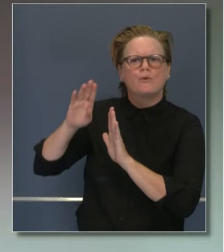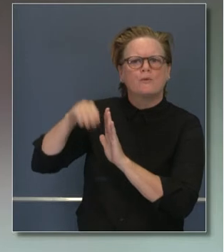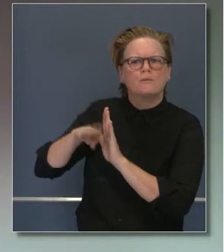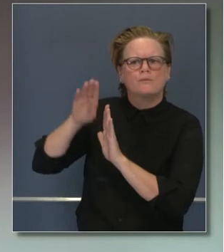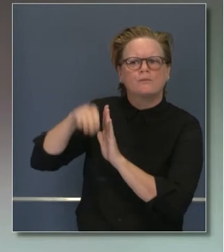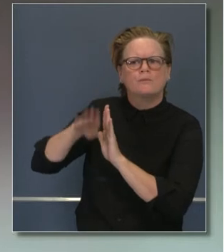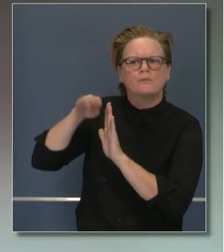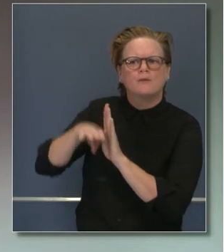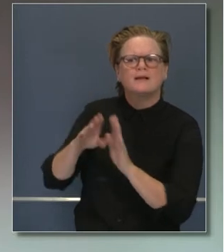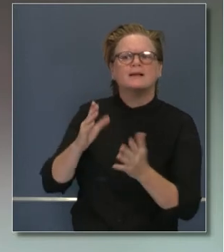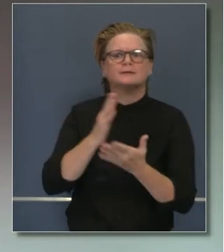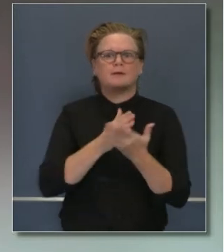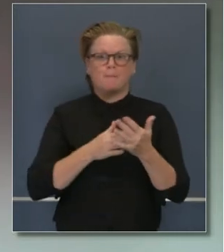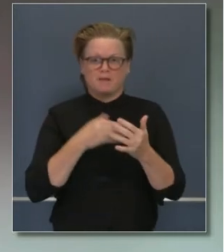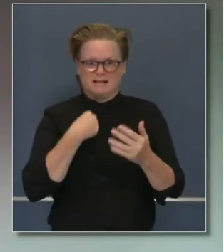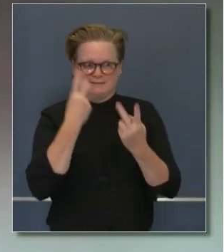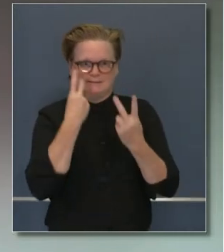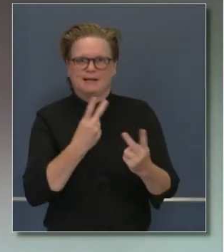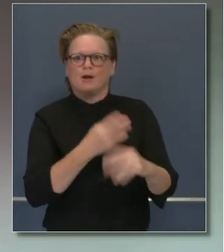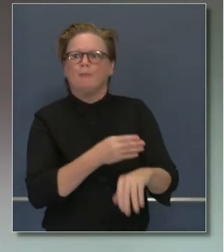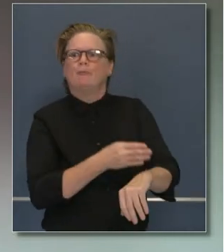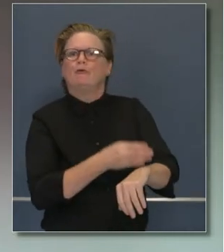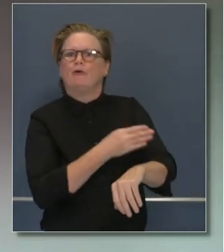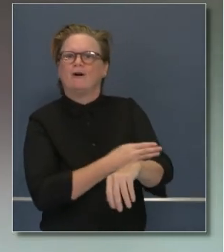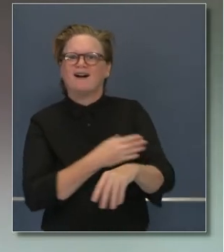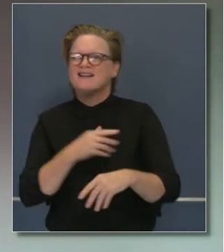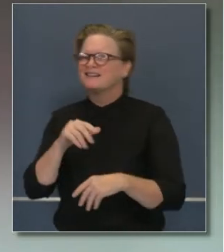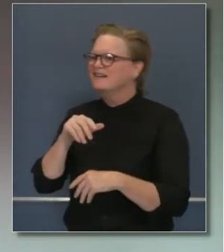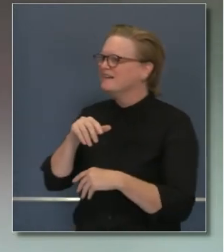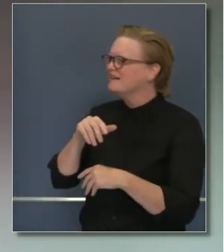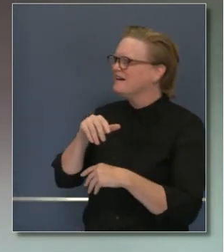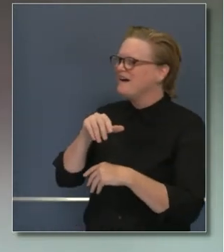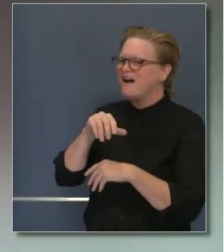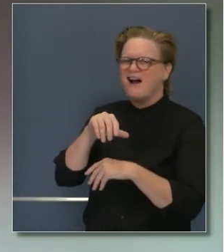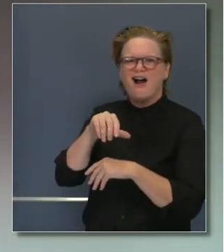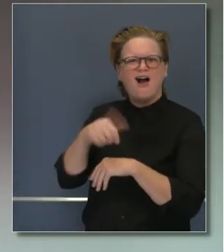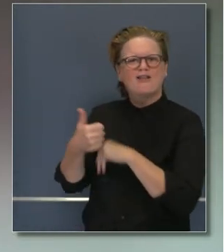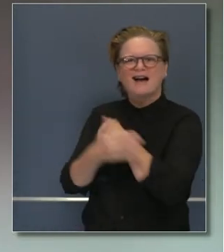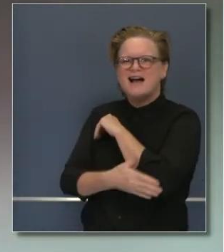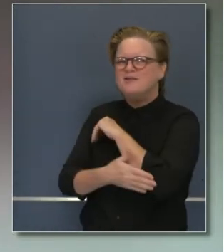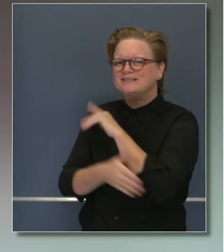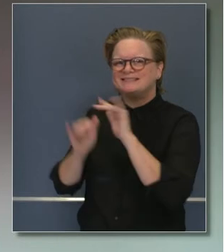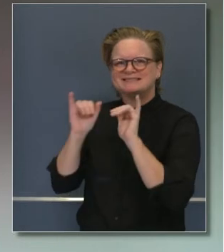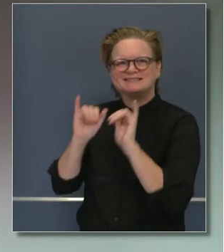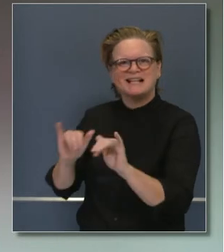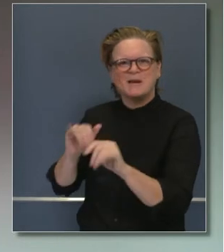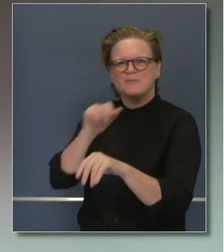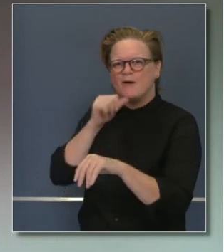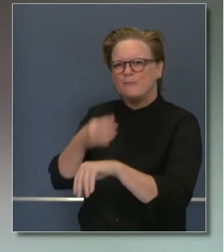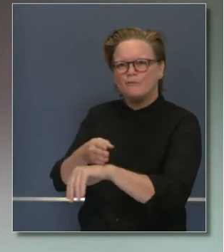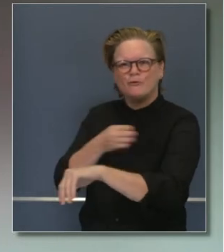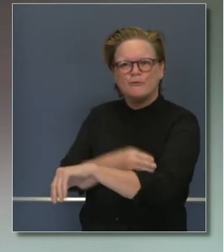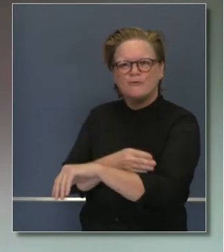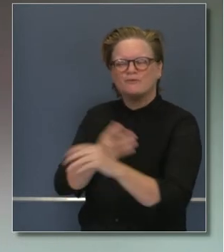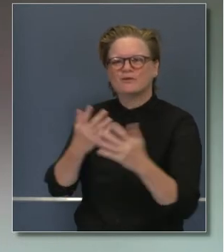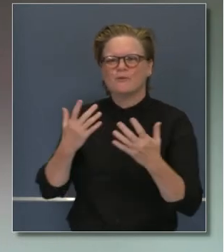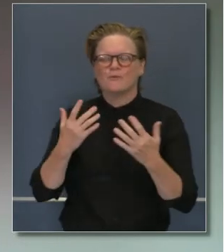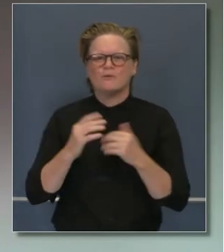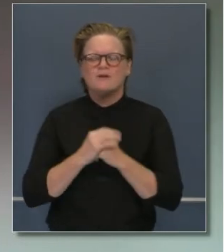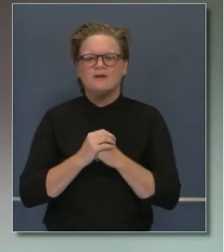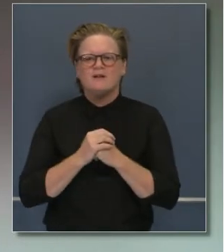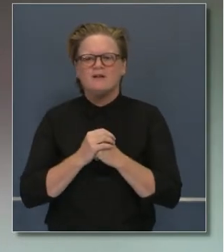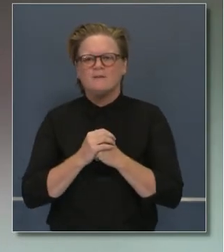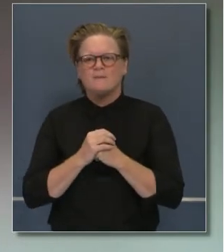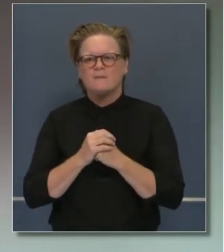de una semana de poder avanzar entre niveles. En California siempre estamos viendo los datos, tratando de estar al tanto,